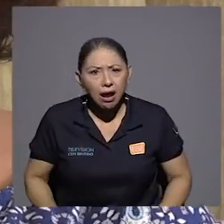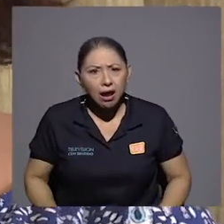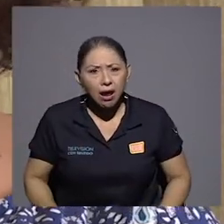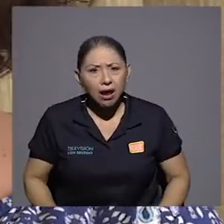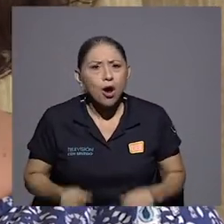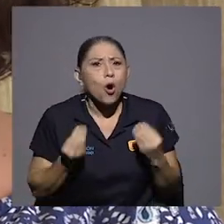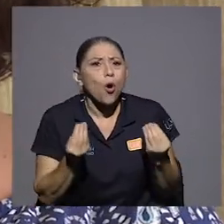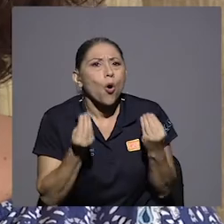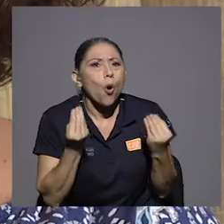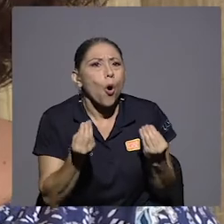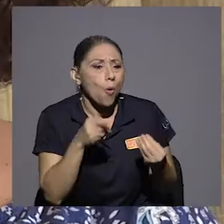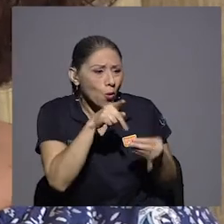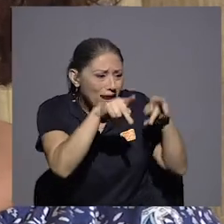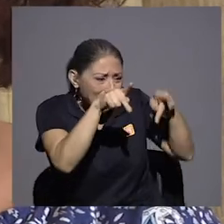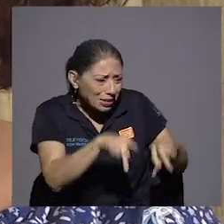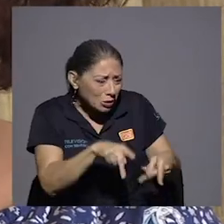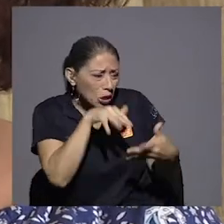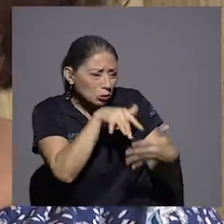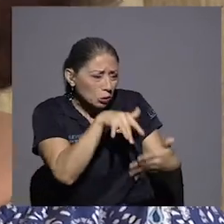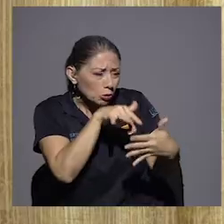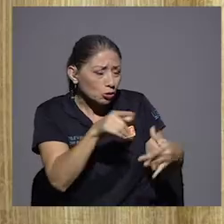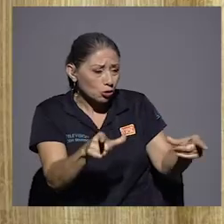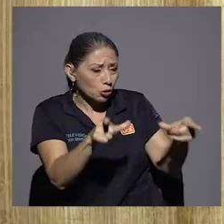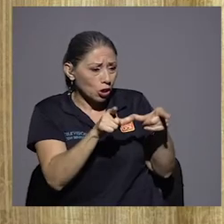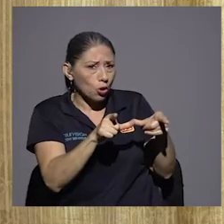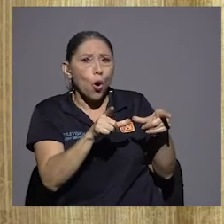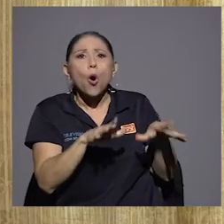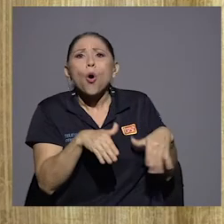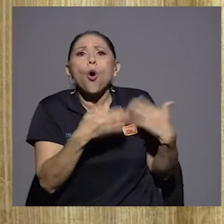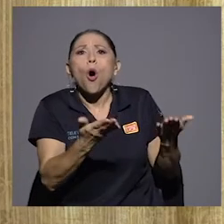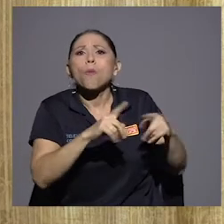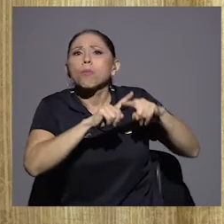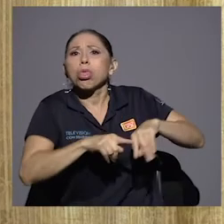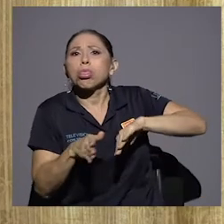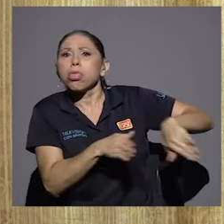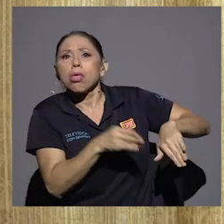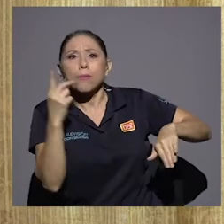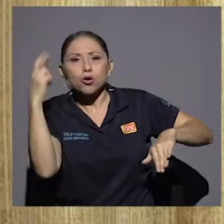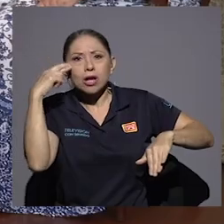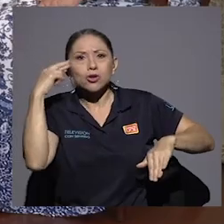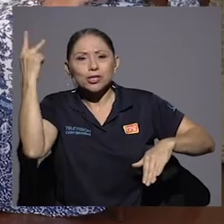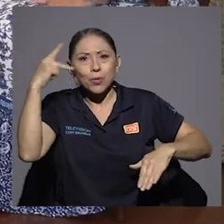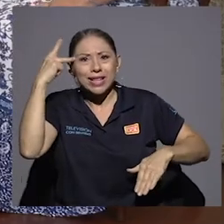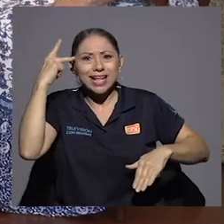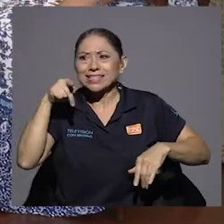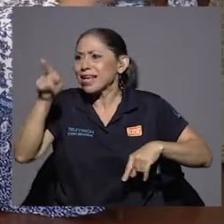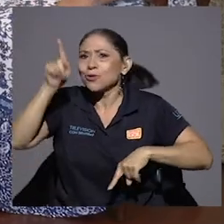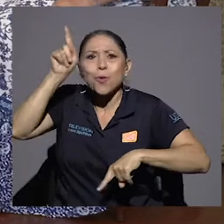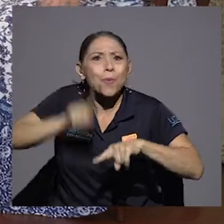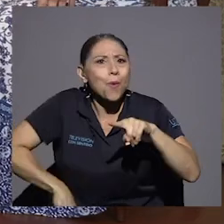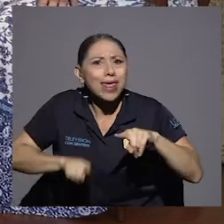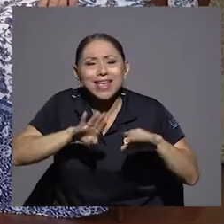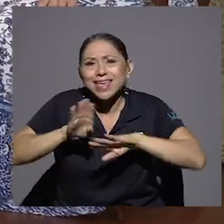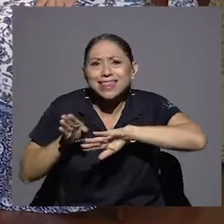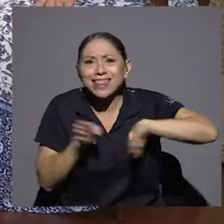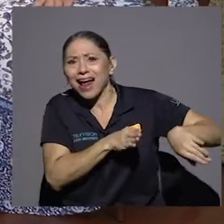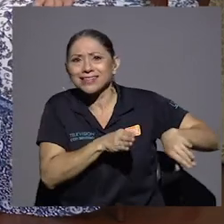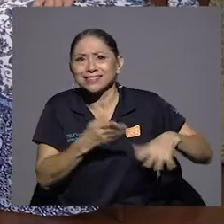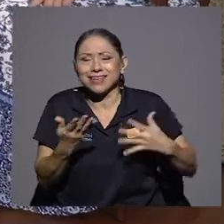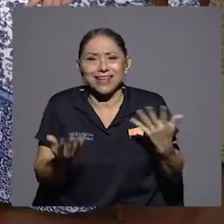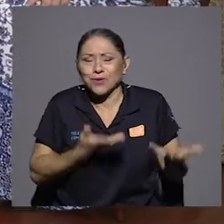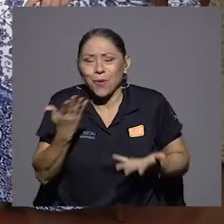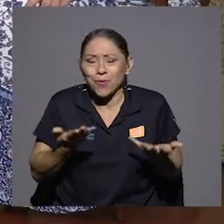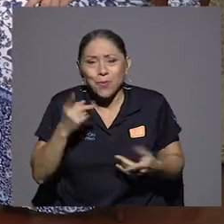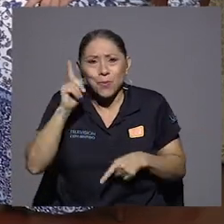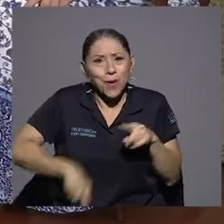estudios a una persona por razones políticas? eso no se quita ya lo tiene uno ya no tiene conocimiento pero bueno